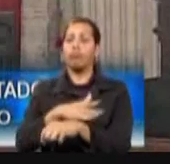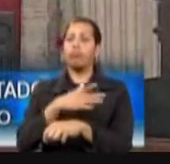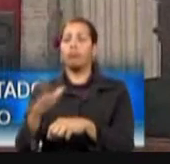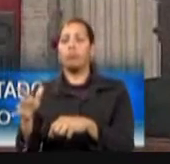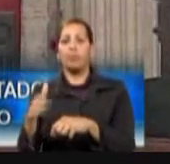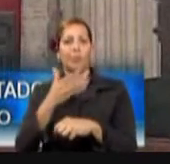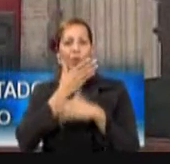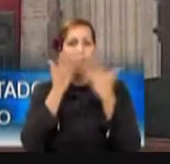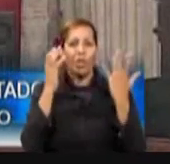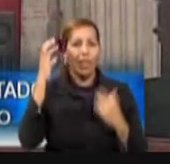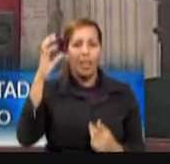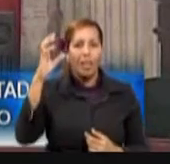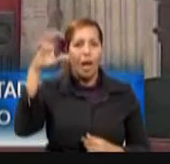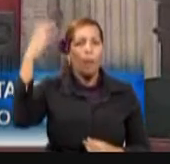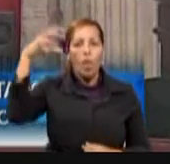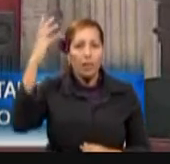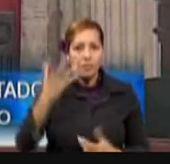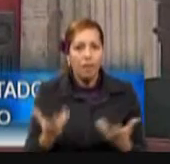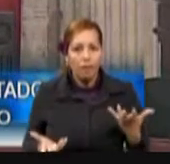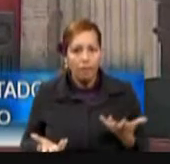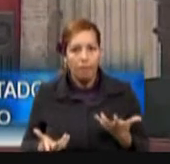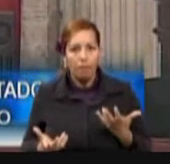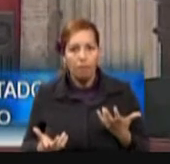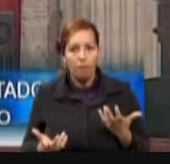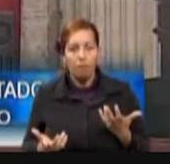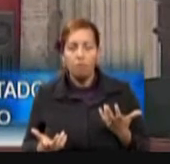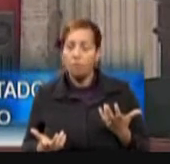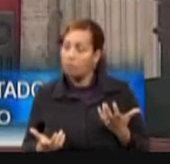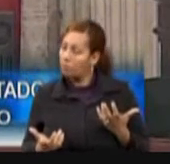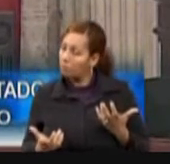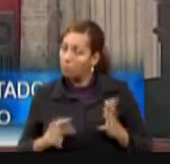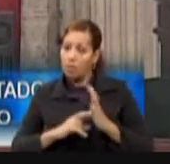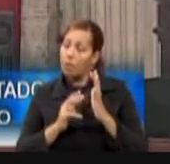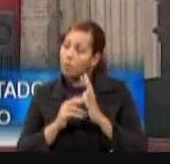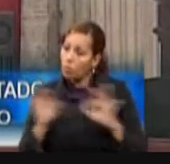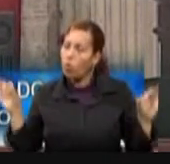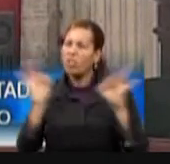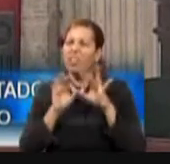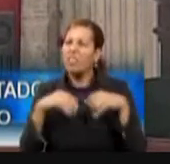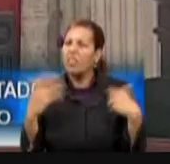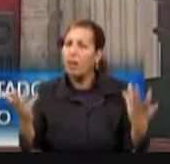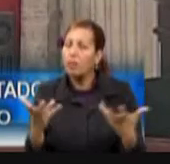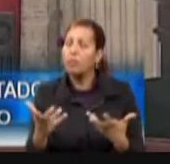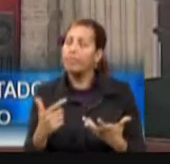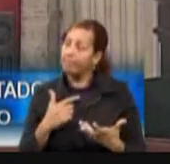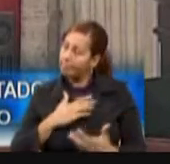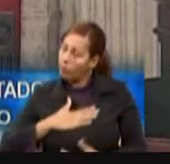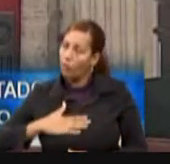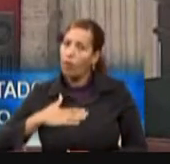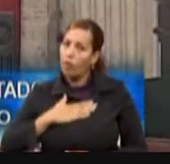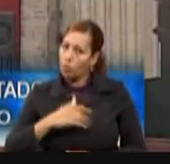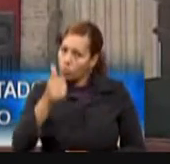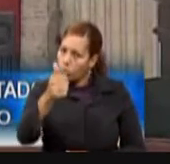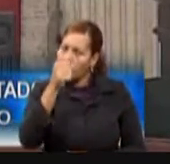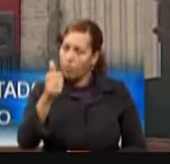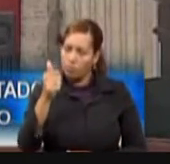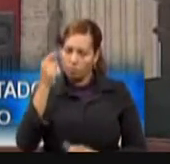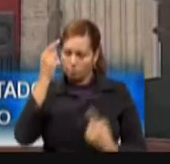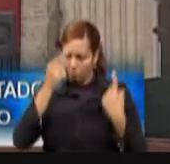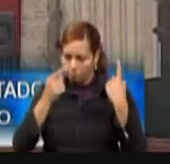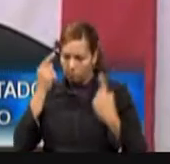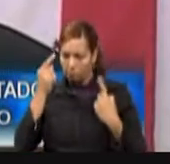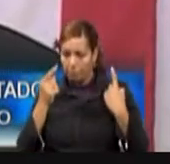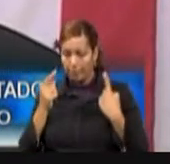ambulancias para la atención de emergencias en sus pueblos. Es cuestión de prioridades. Invito a los municipios a reconocer que la